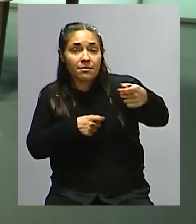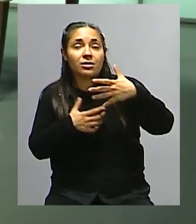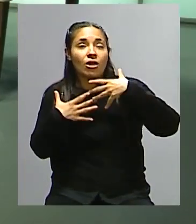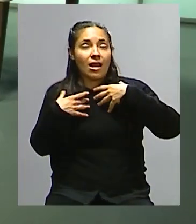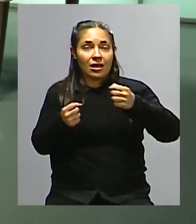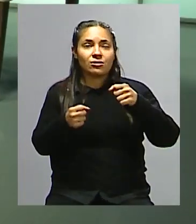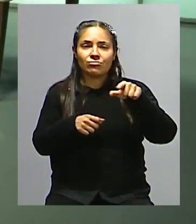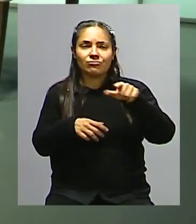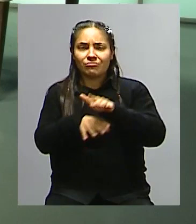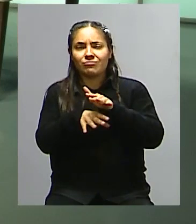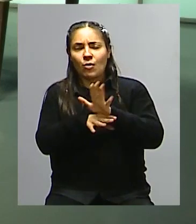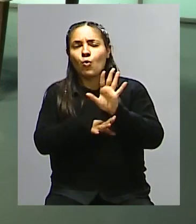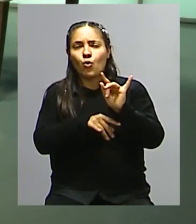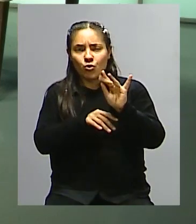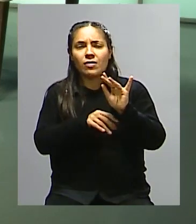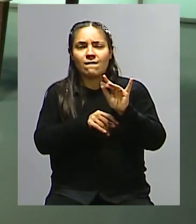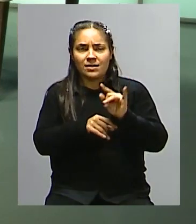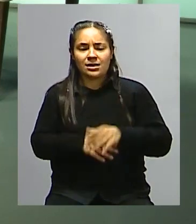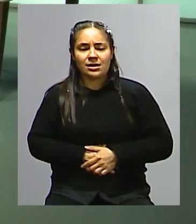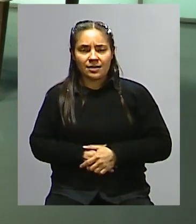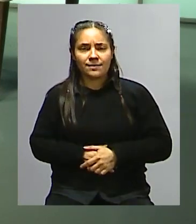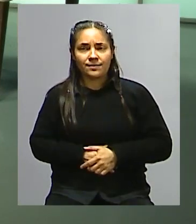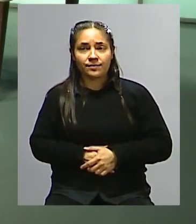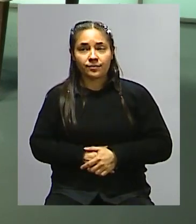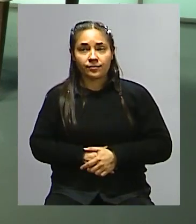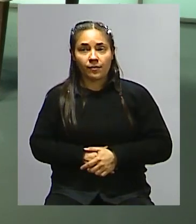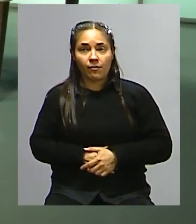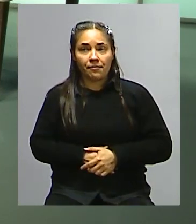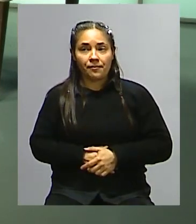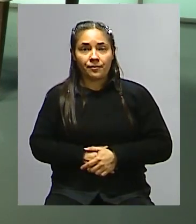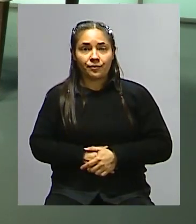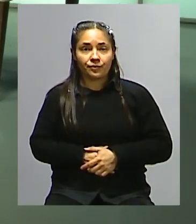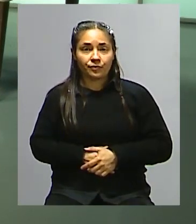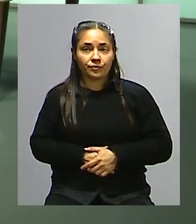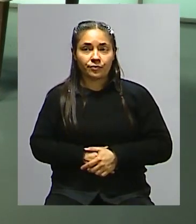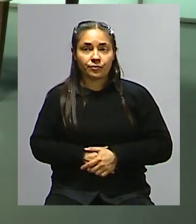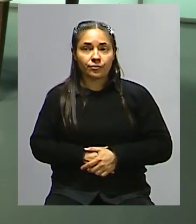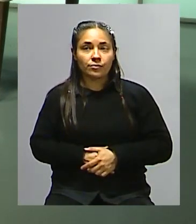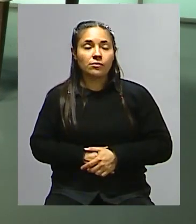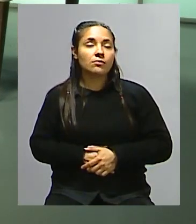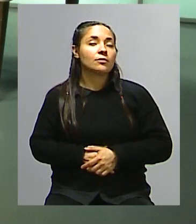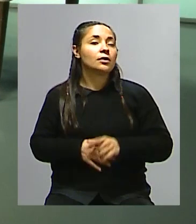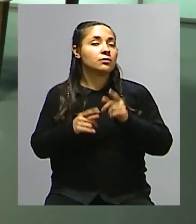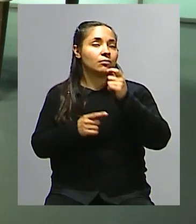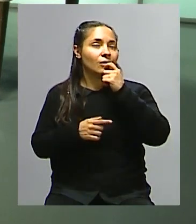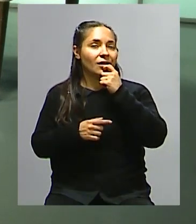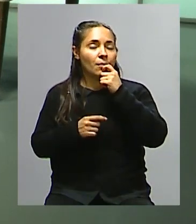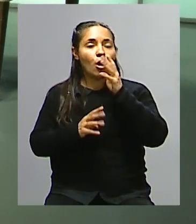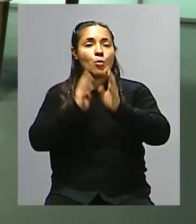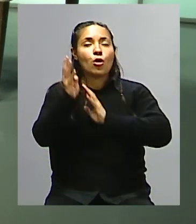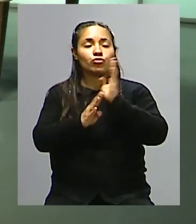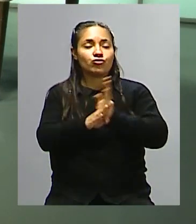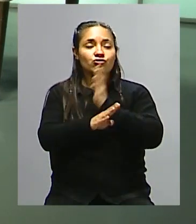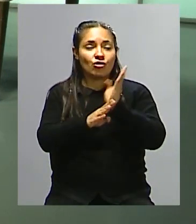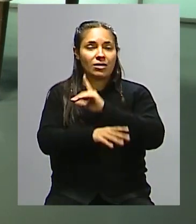se complica mucho. Y con respecto a, por ejemplo, cuando se hacía mucho hincapié en la producción nacional de